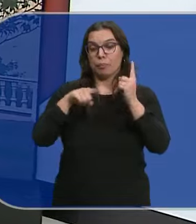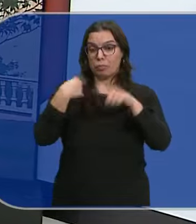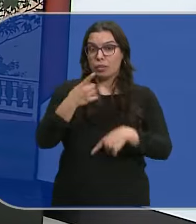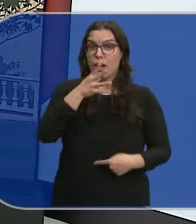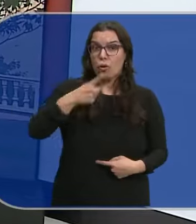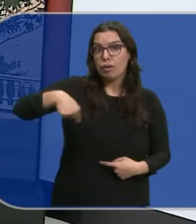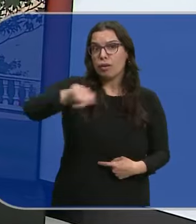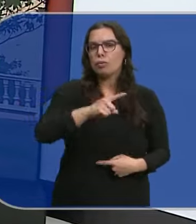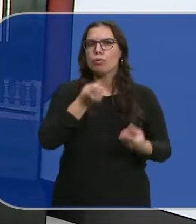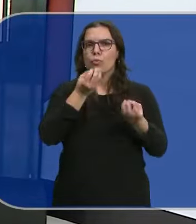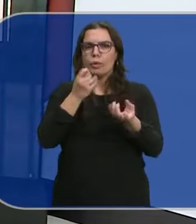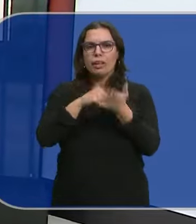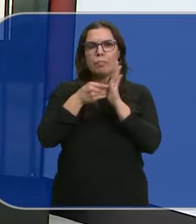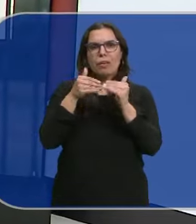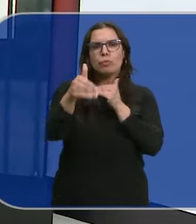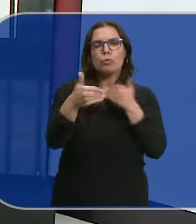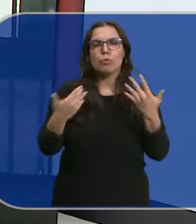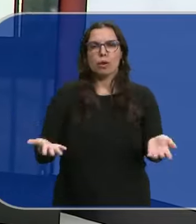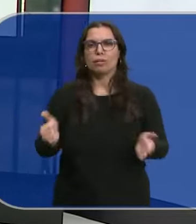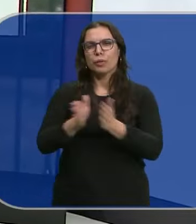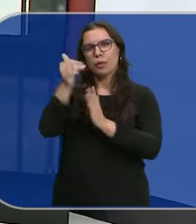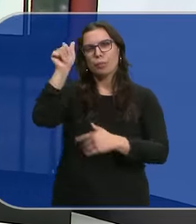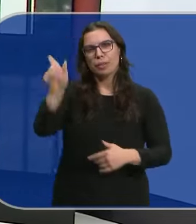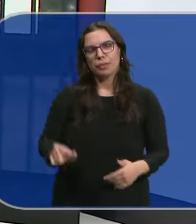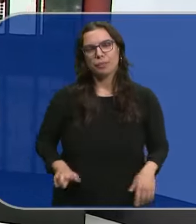nos cuentan cuáles son sus planes, Roberto Macedonio